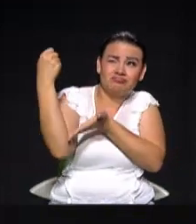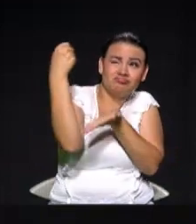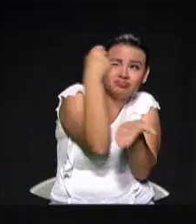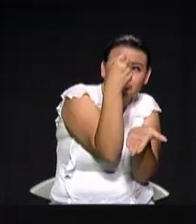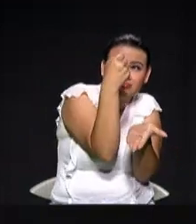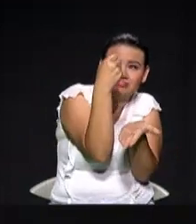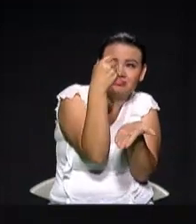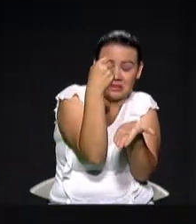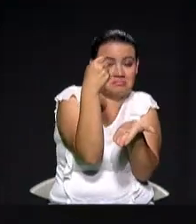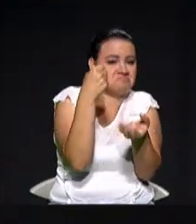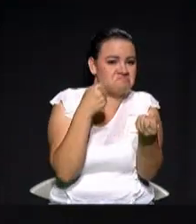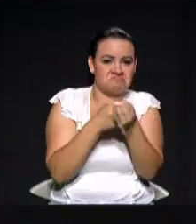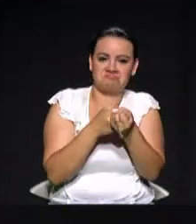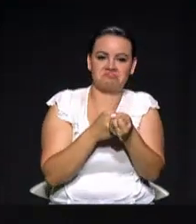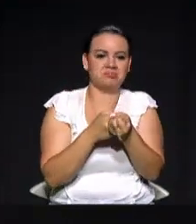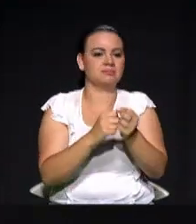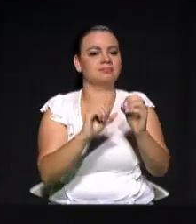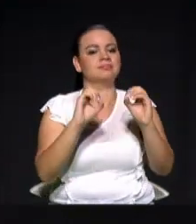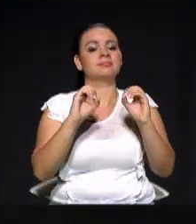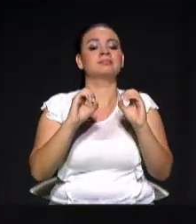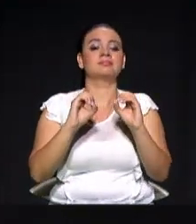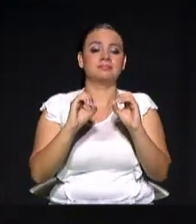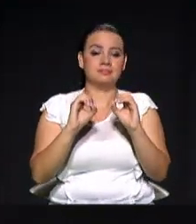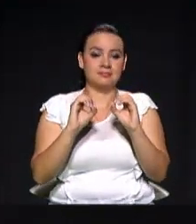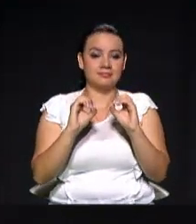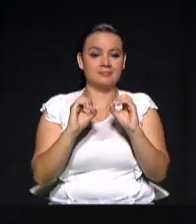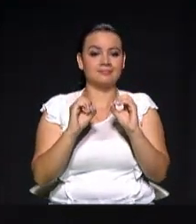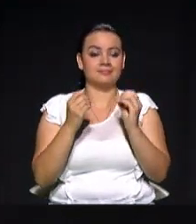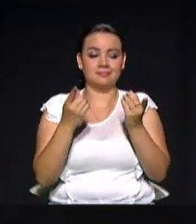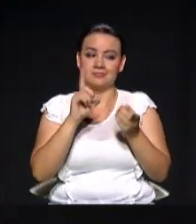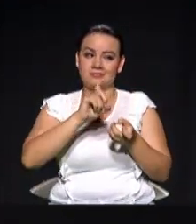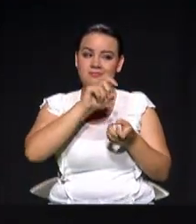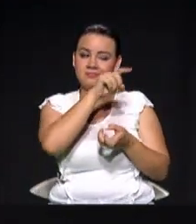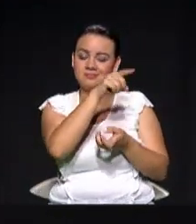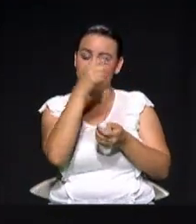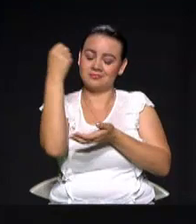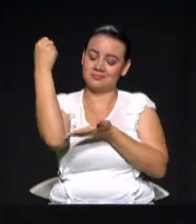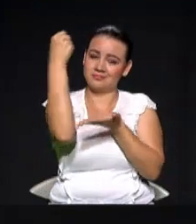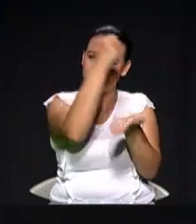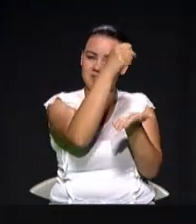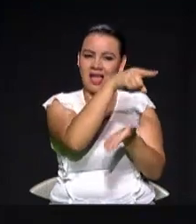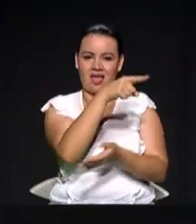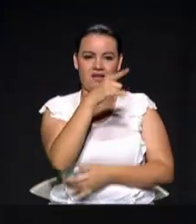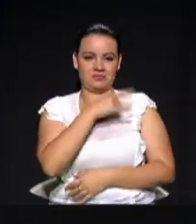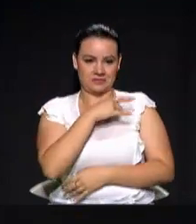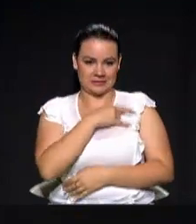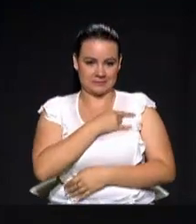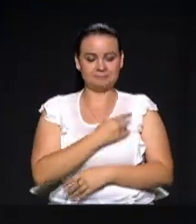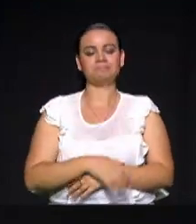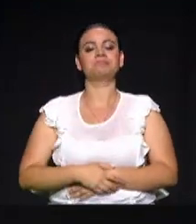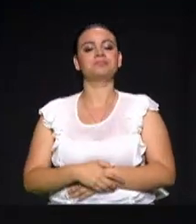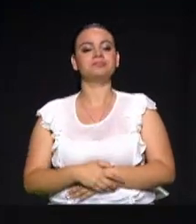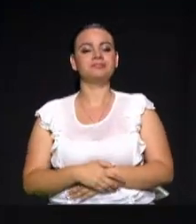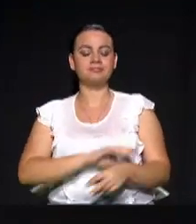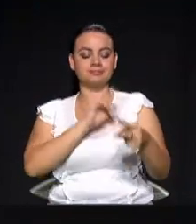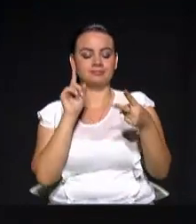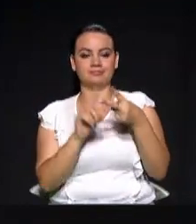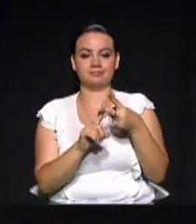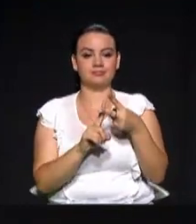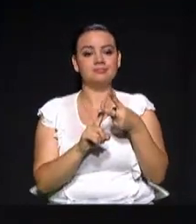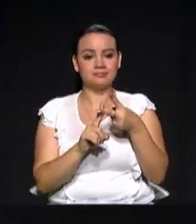a la Universidad de Antioquia. En segundo lugar, creo que hay que seguir